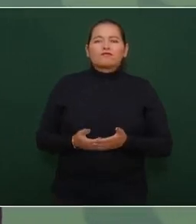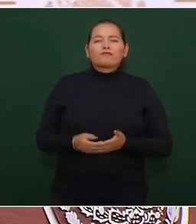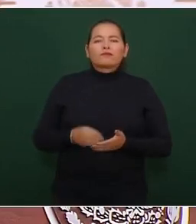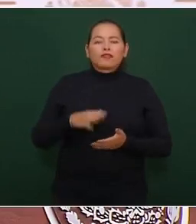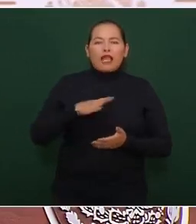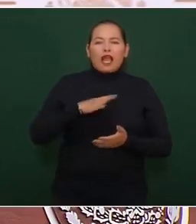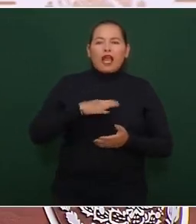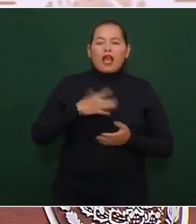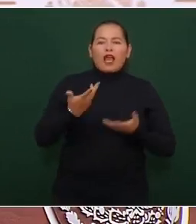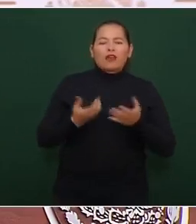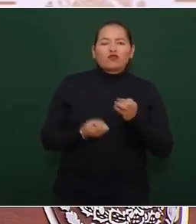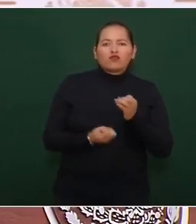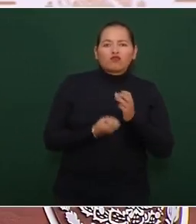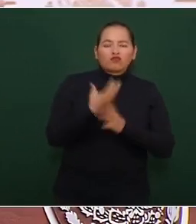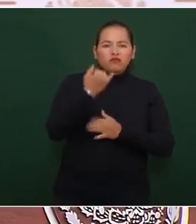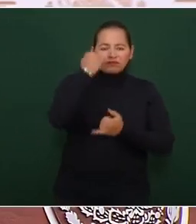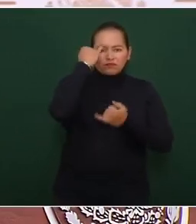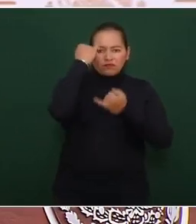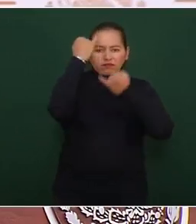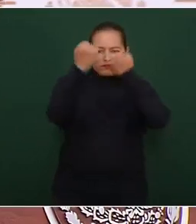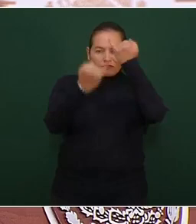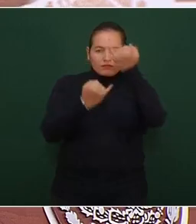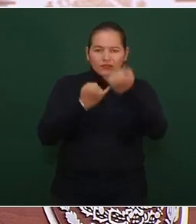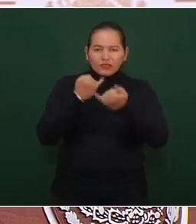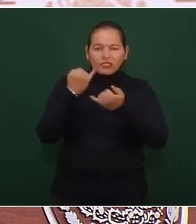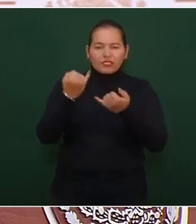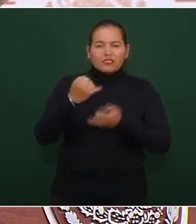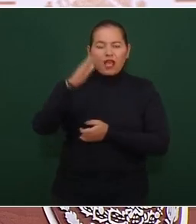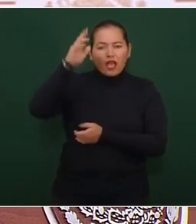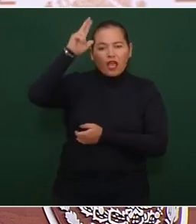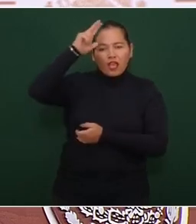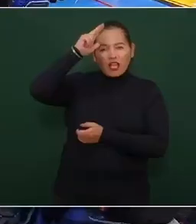del neoliberalismo a Hidalgo